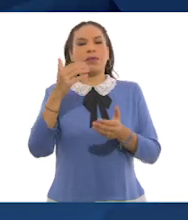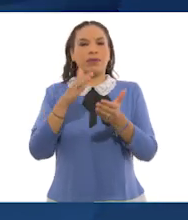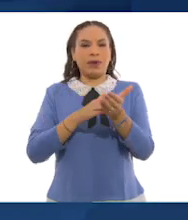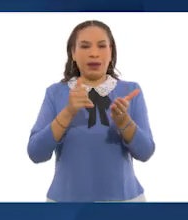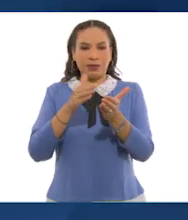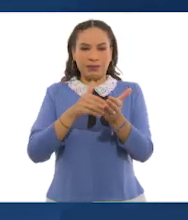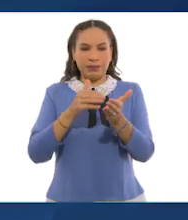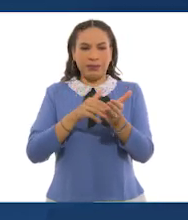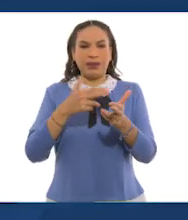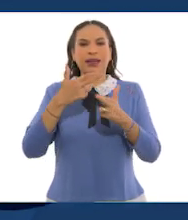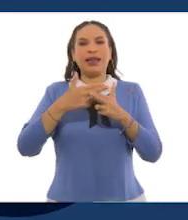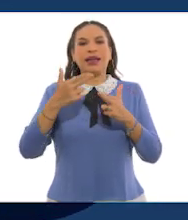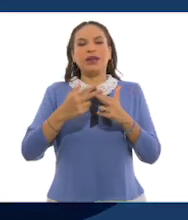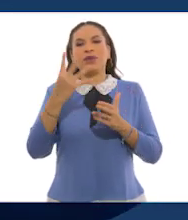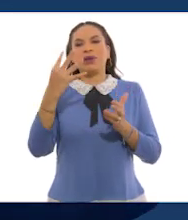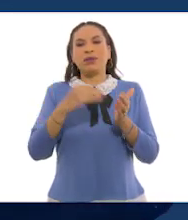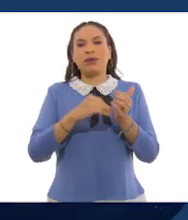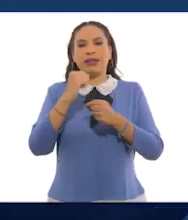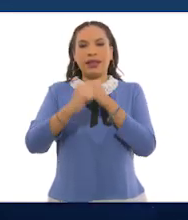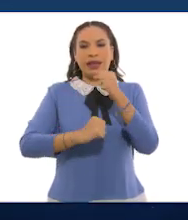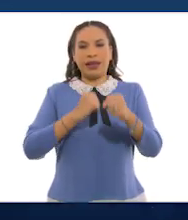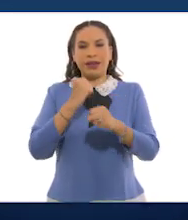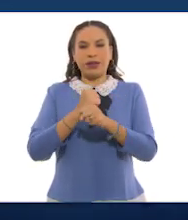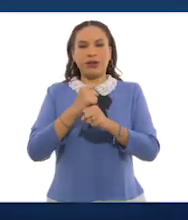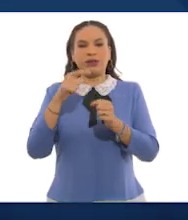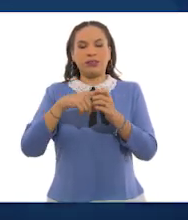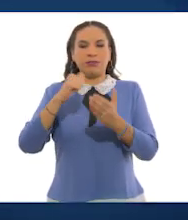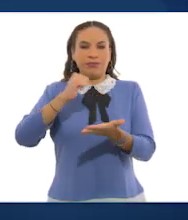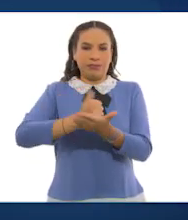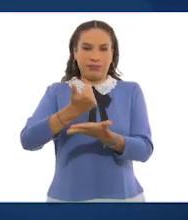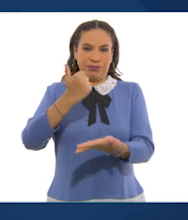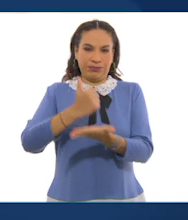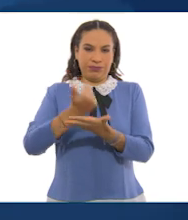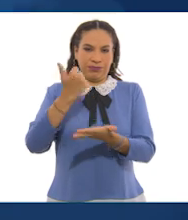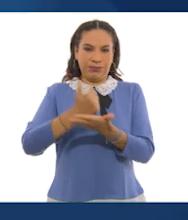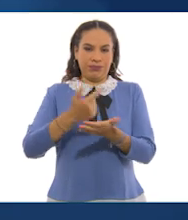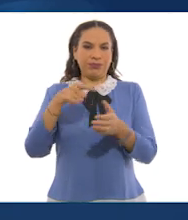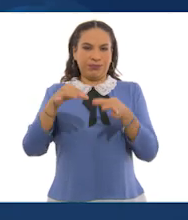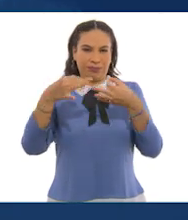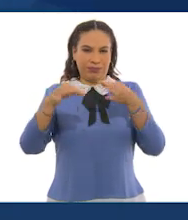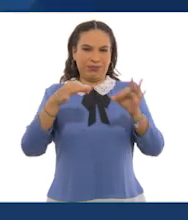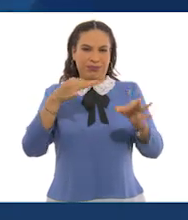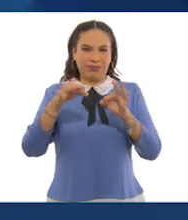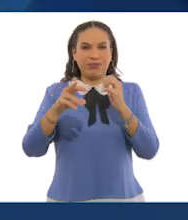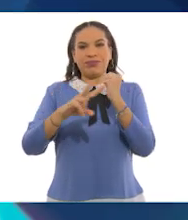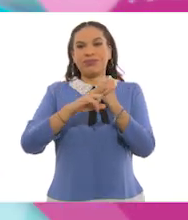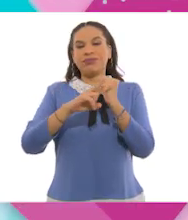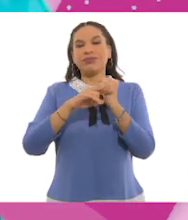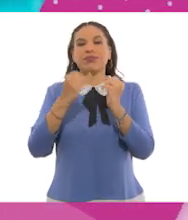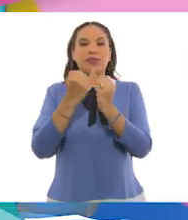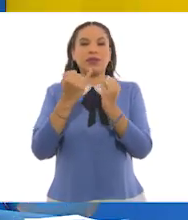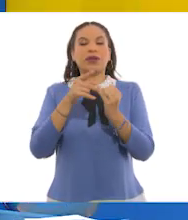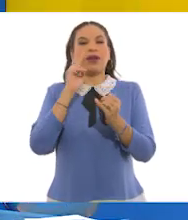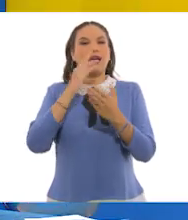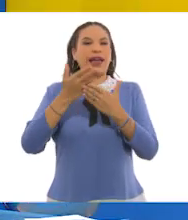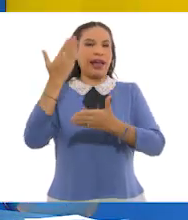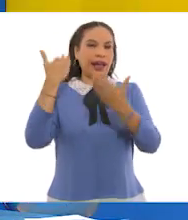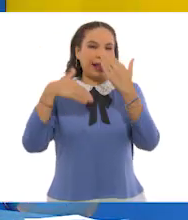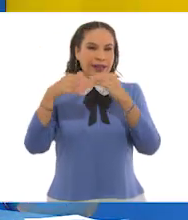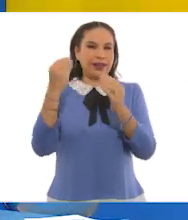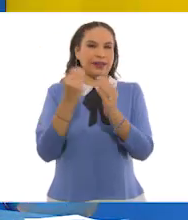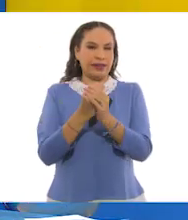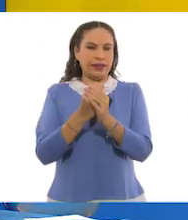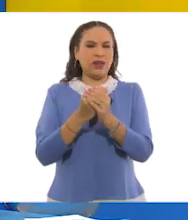hasta 4,000 años en el caso de una botella de vidrio. Recuerden lo que hemos visto en clases anteriores.